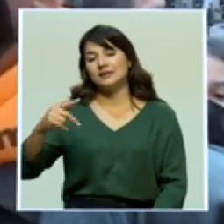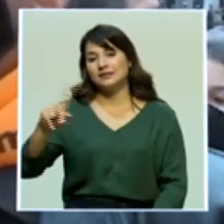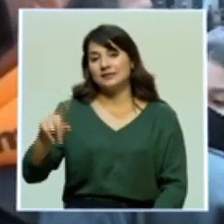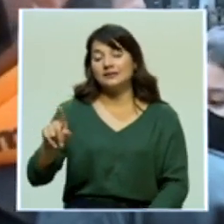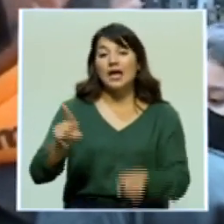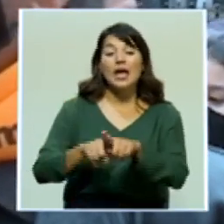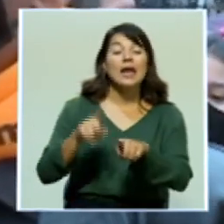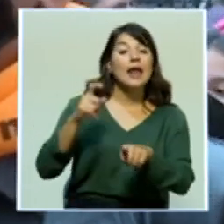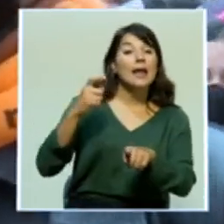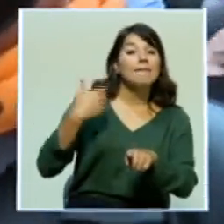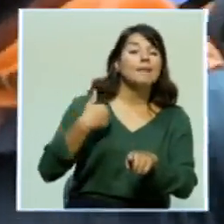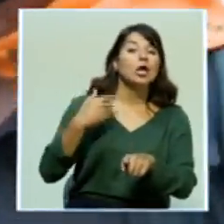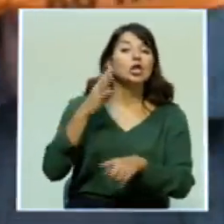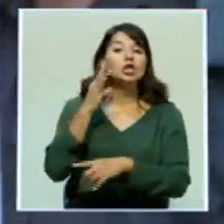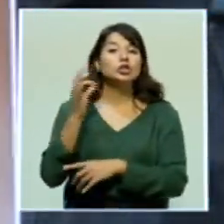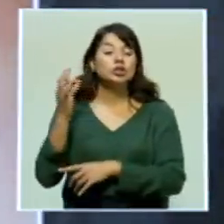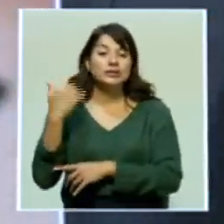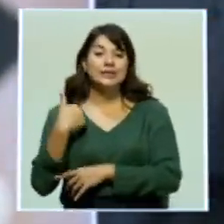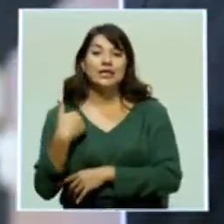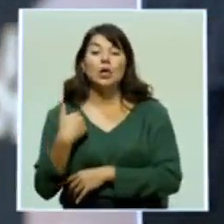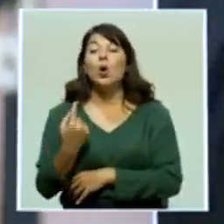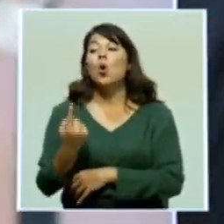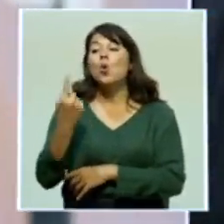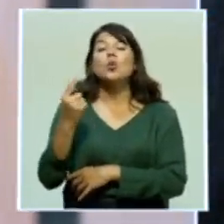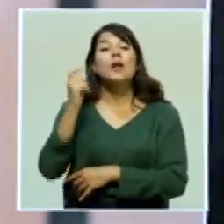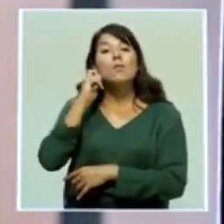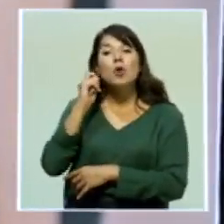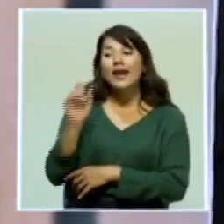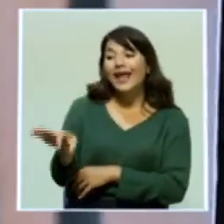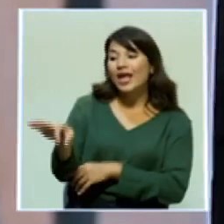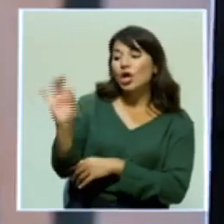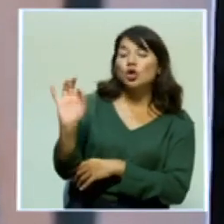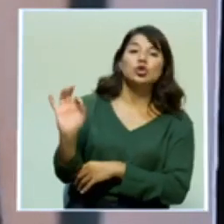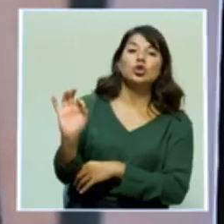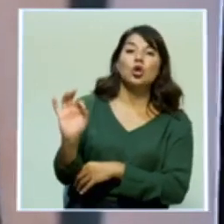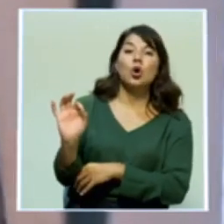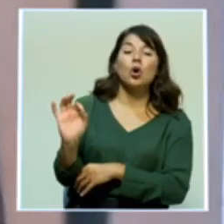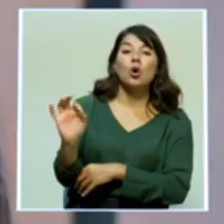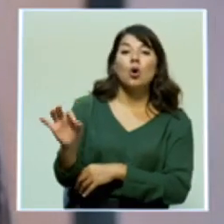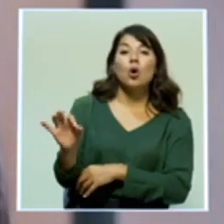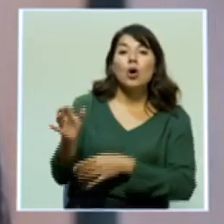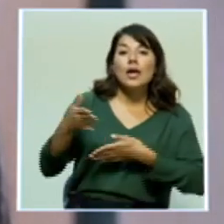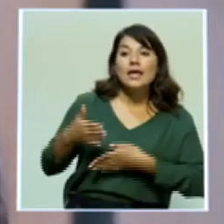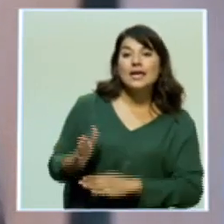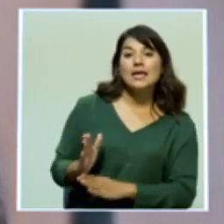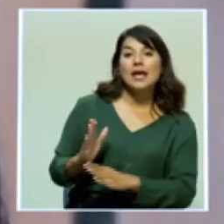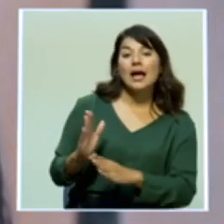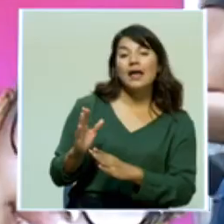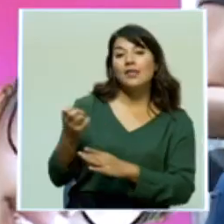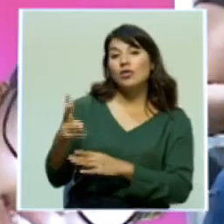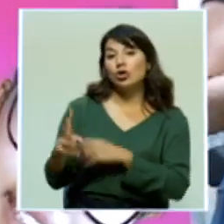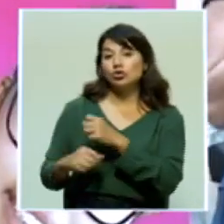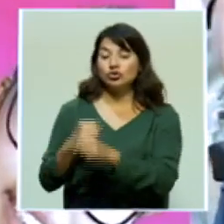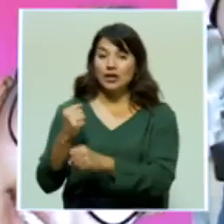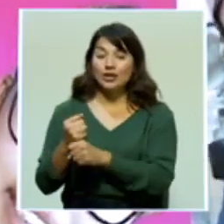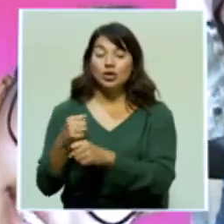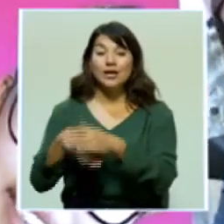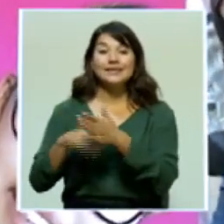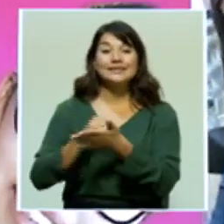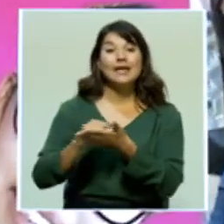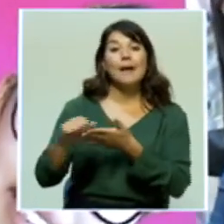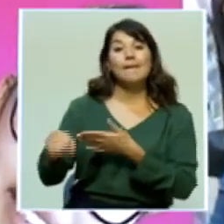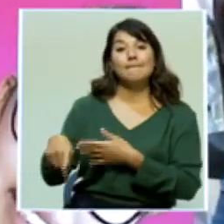de 31 años cuyo cuerpo apareció junto al de su hija de 12 años en un barranco en Barrio La Virgen de San Pablo, Cantón de León Cortés,